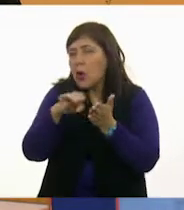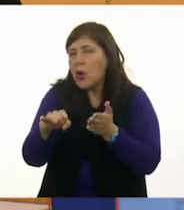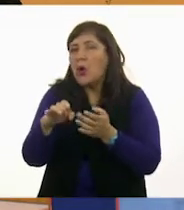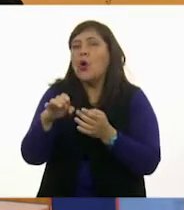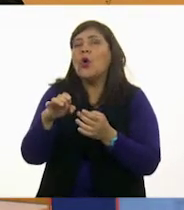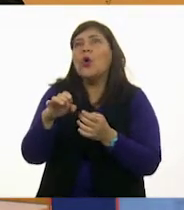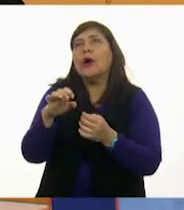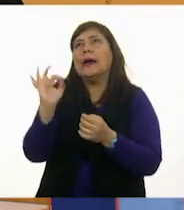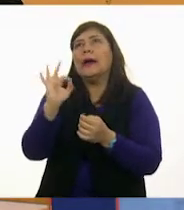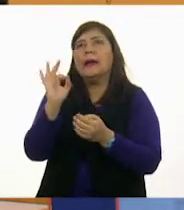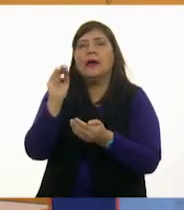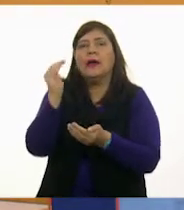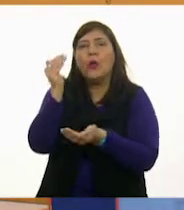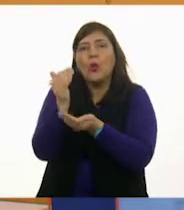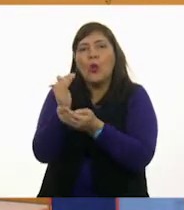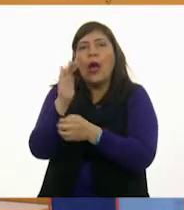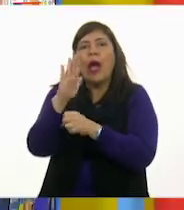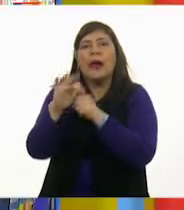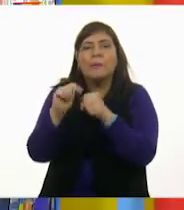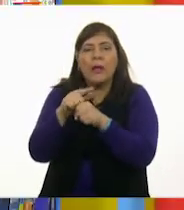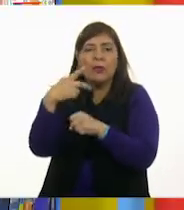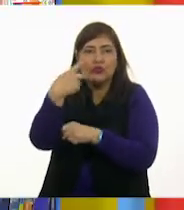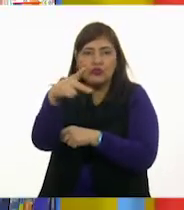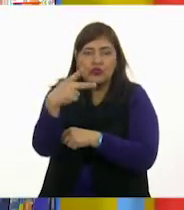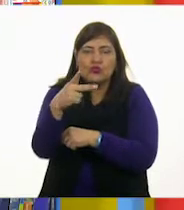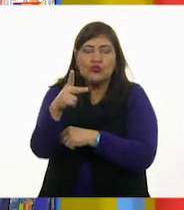mascota está enferma.